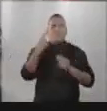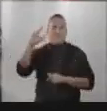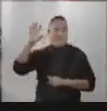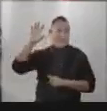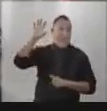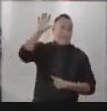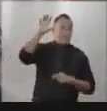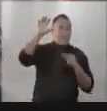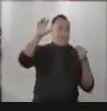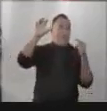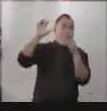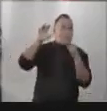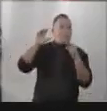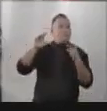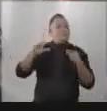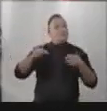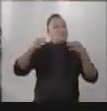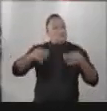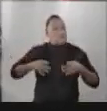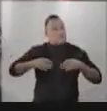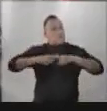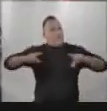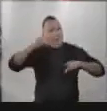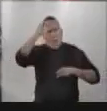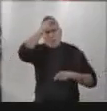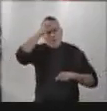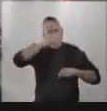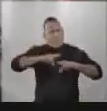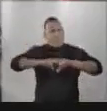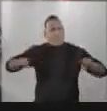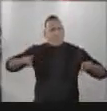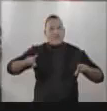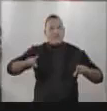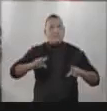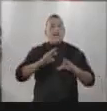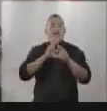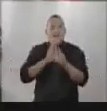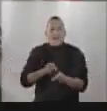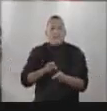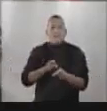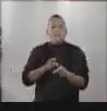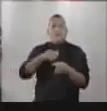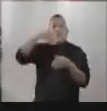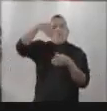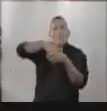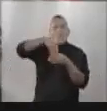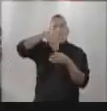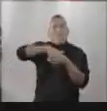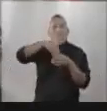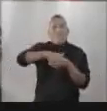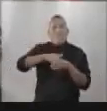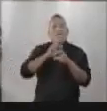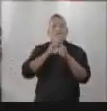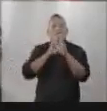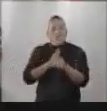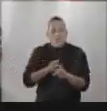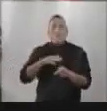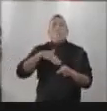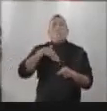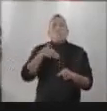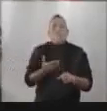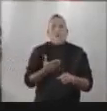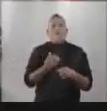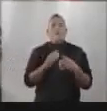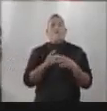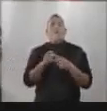de una nación convencida de que dirimir sus diferencias por la vía electoral es la única respuesta